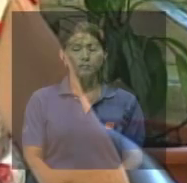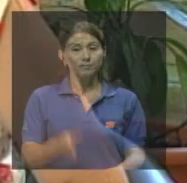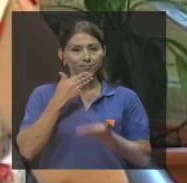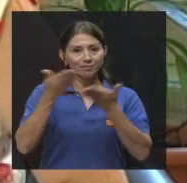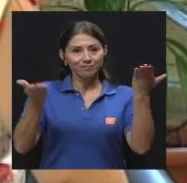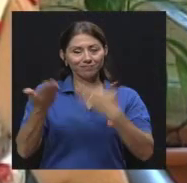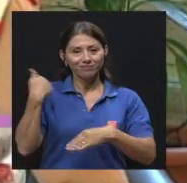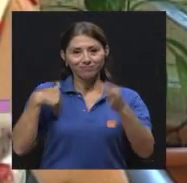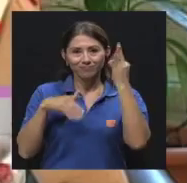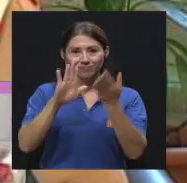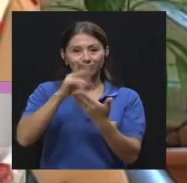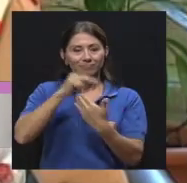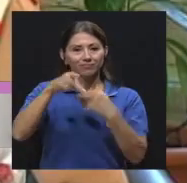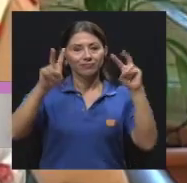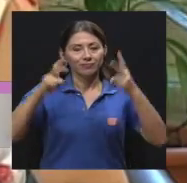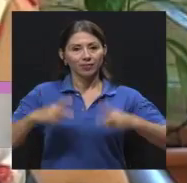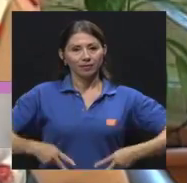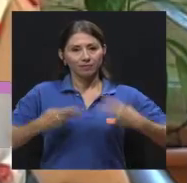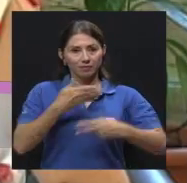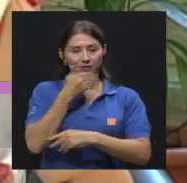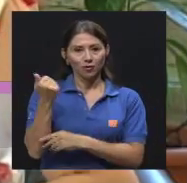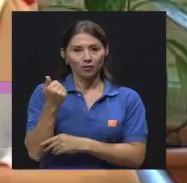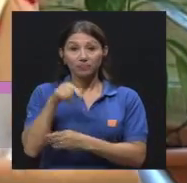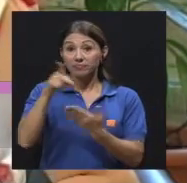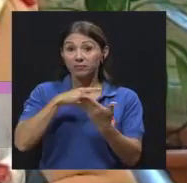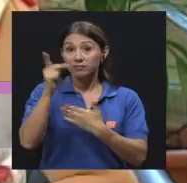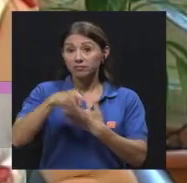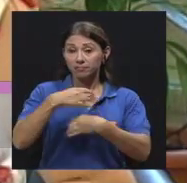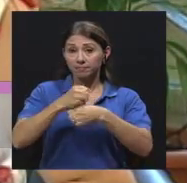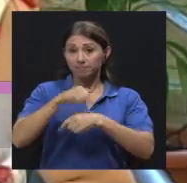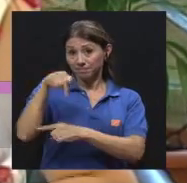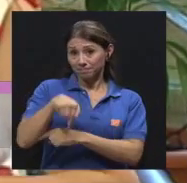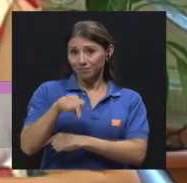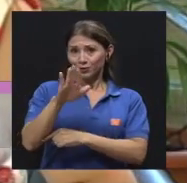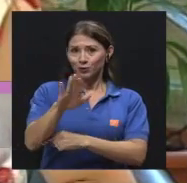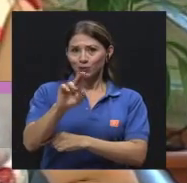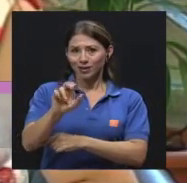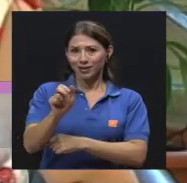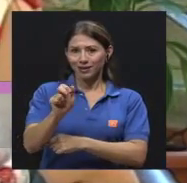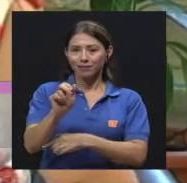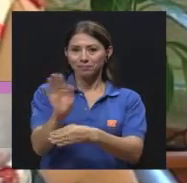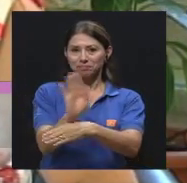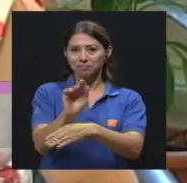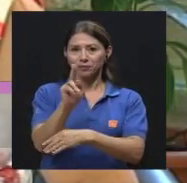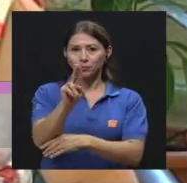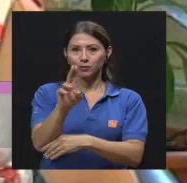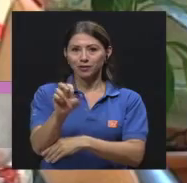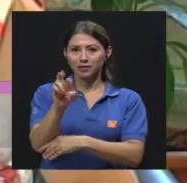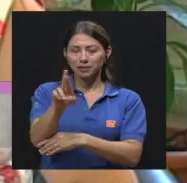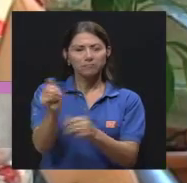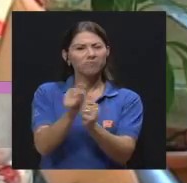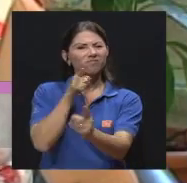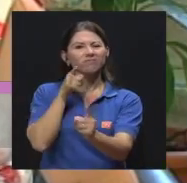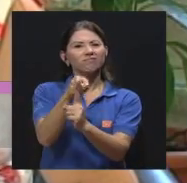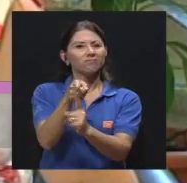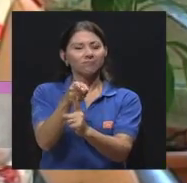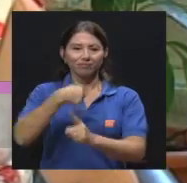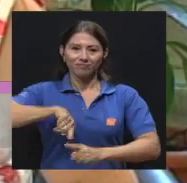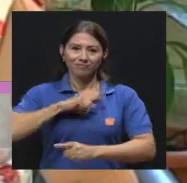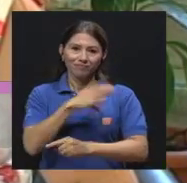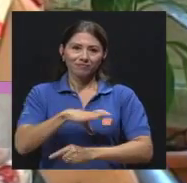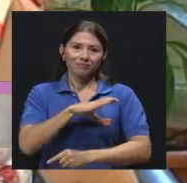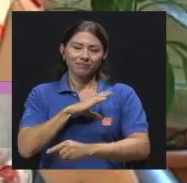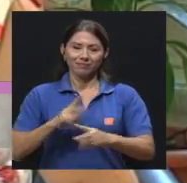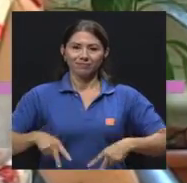Bienvenidos y bienvenidos a su programa El Vivir Mejor, un programa producido aquí por su canal UCR con la finalidad de mejorar nuestra calidad de vida.